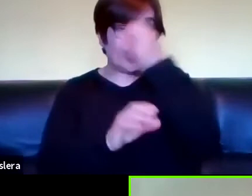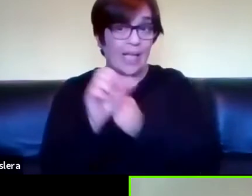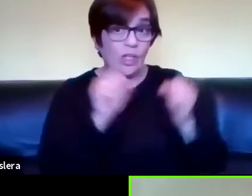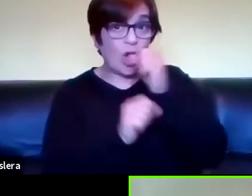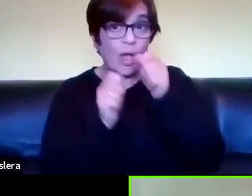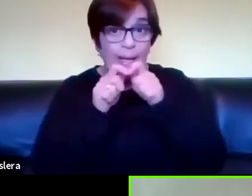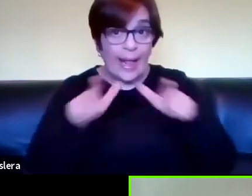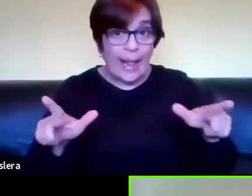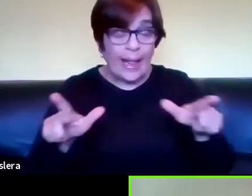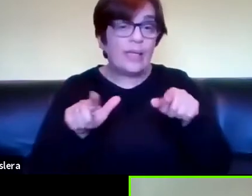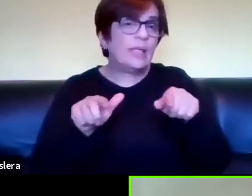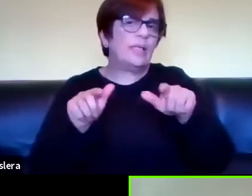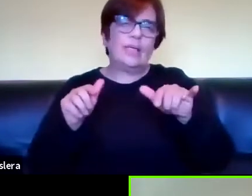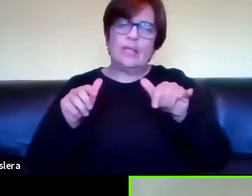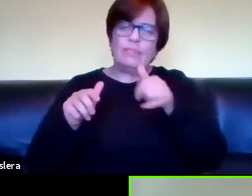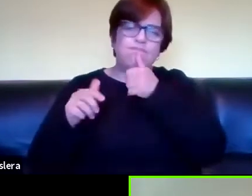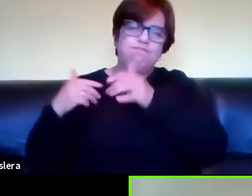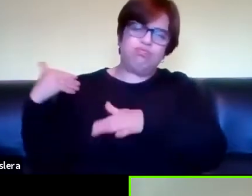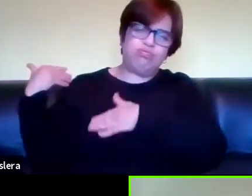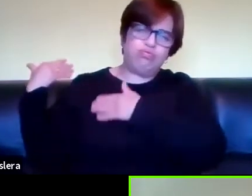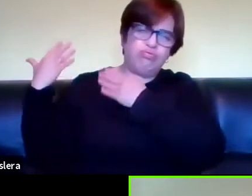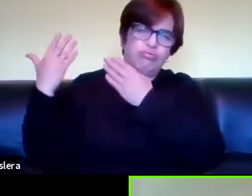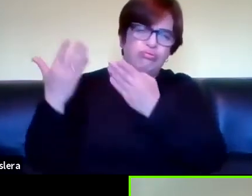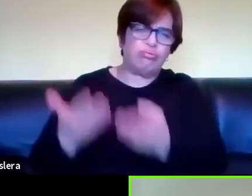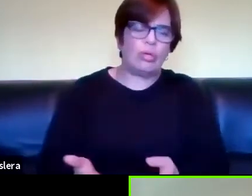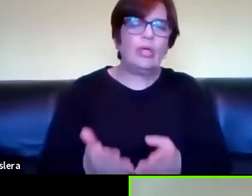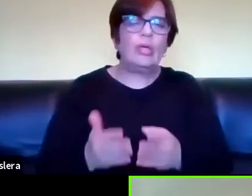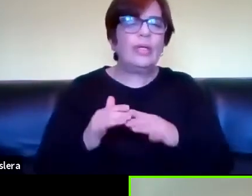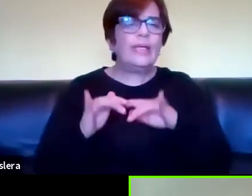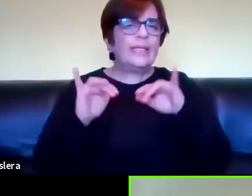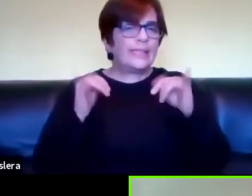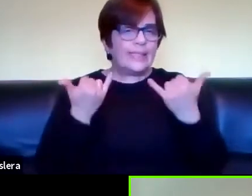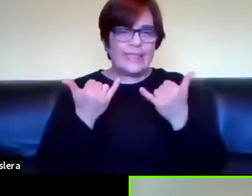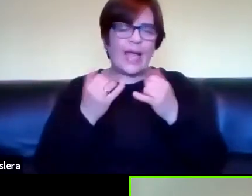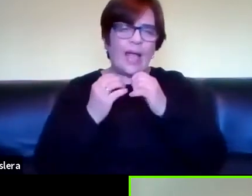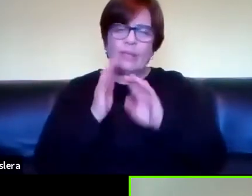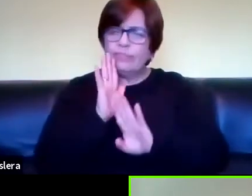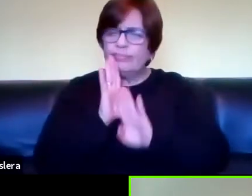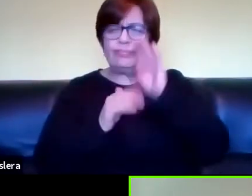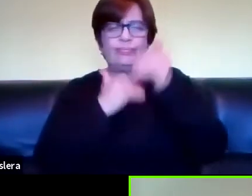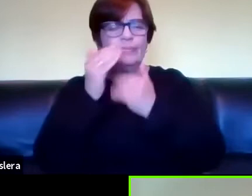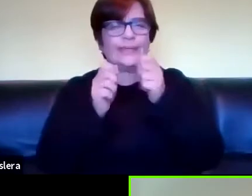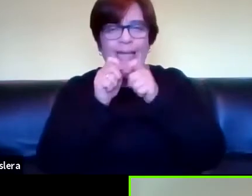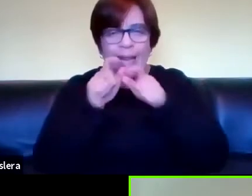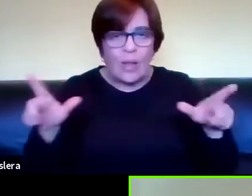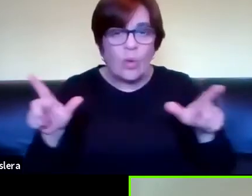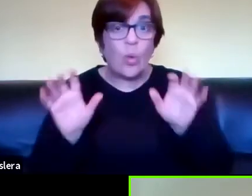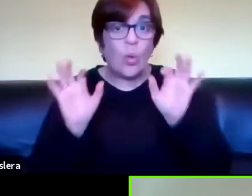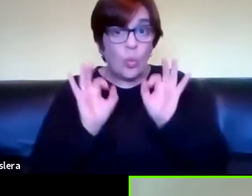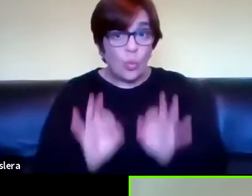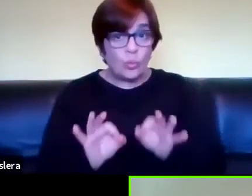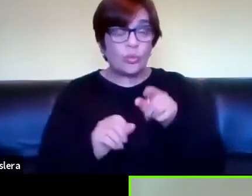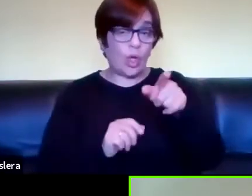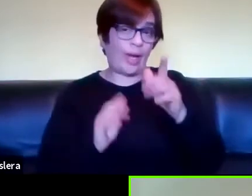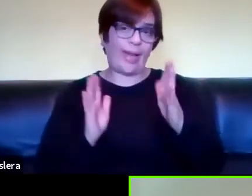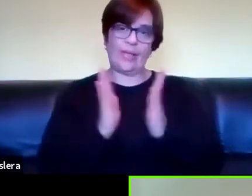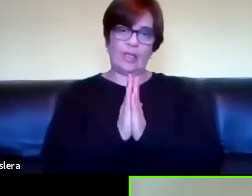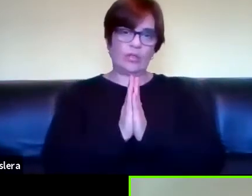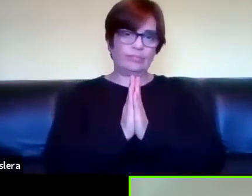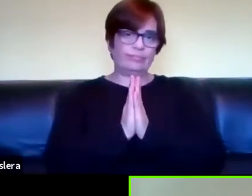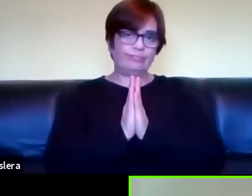lengua o que históricamente ha llevado al desarrollo de las tecnologías de la lengua justamente ha sido la religión